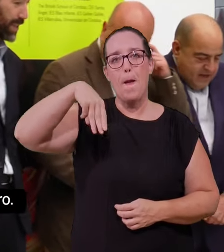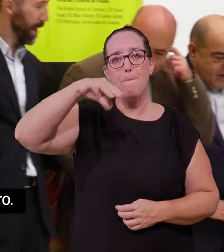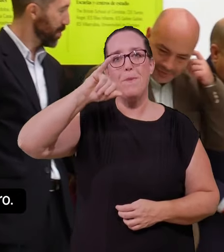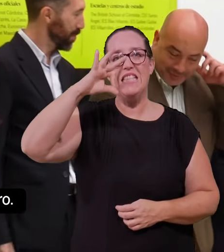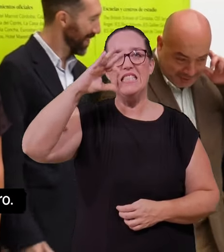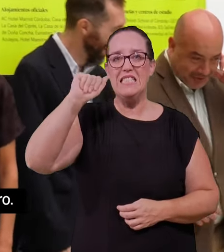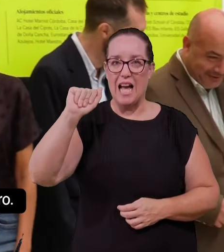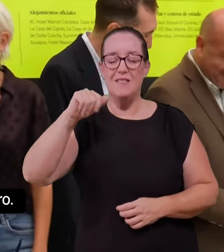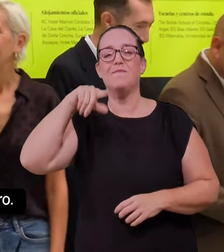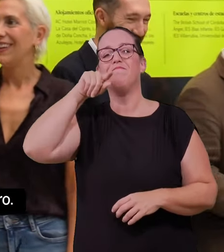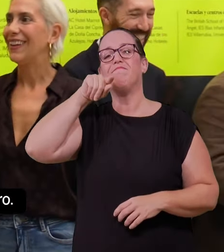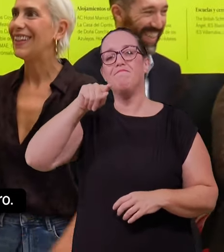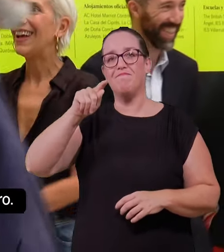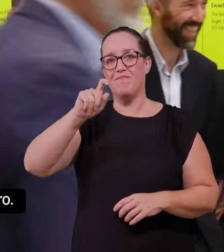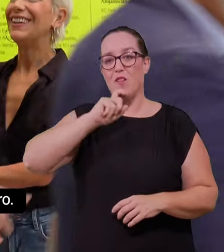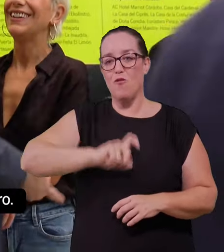Guerrero.